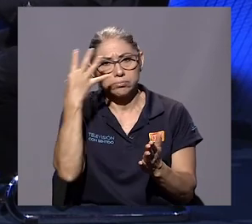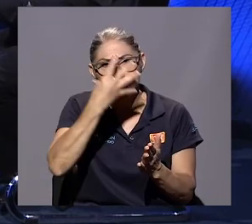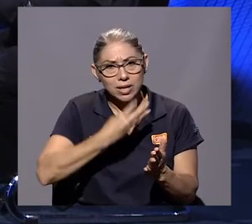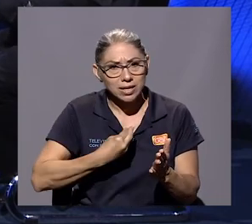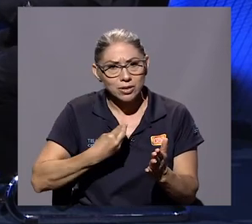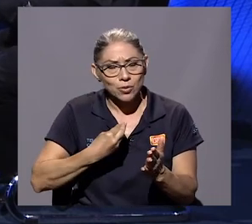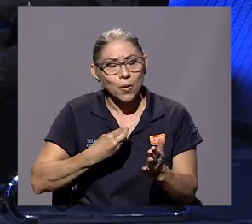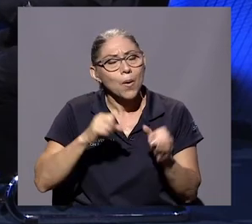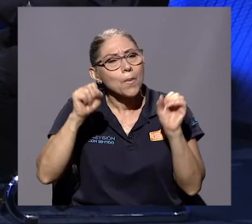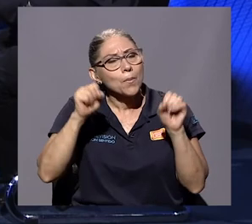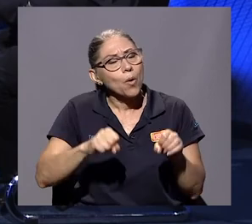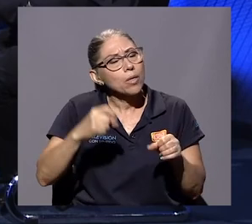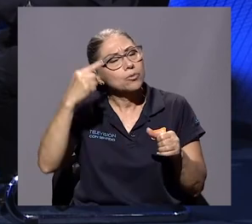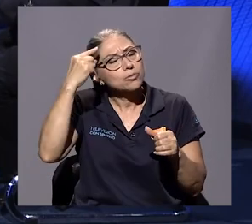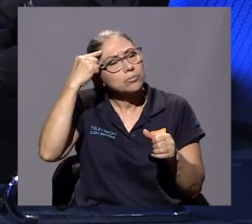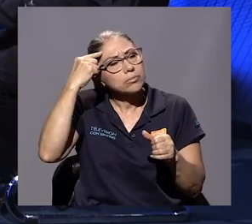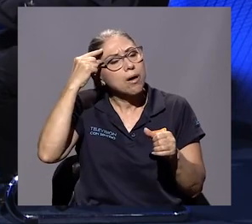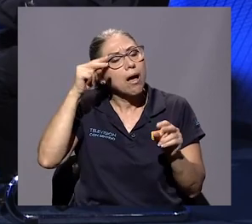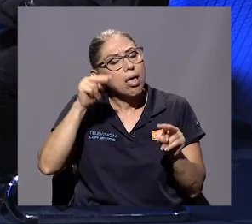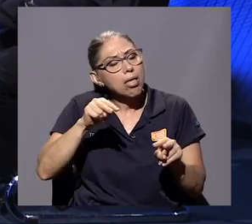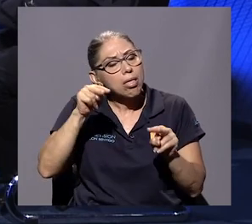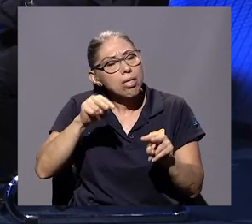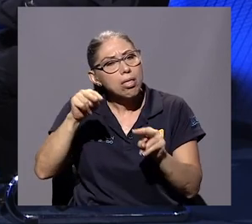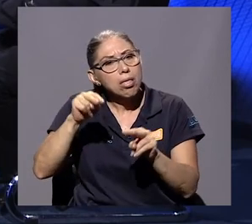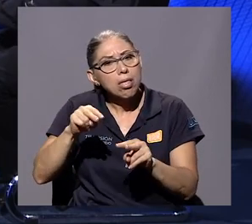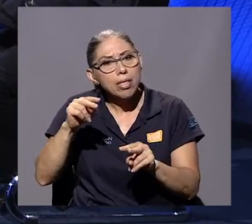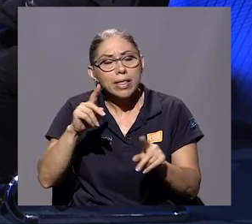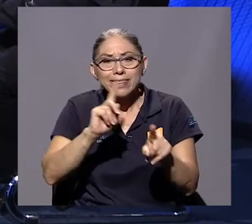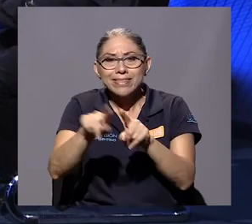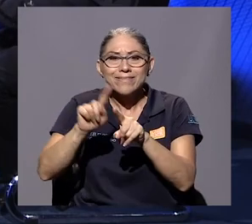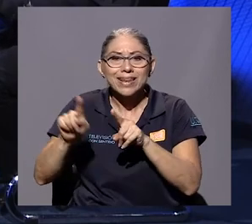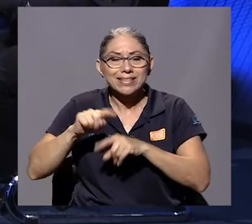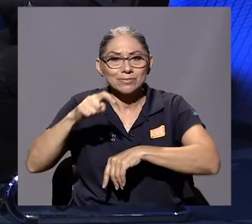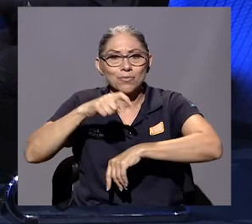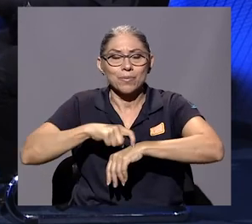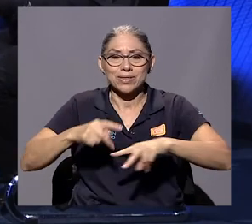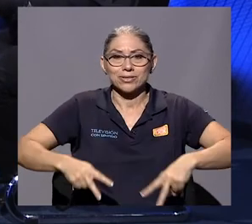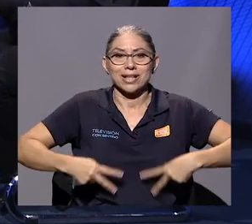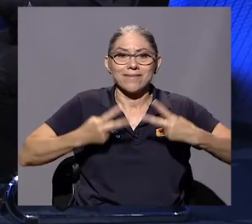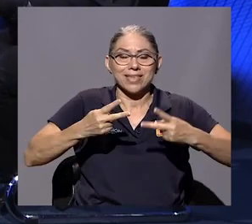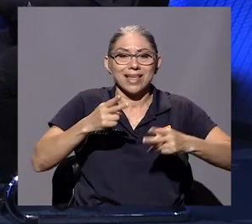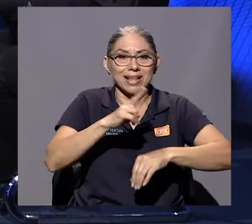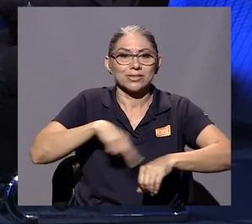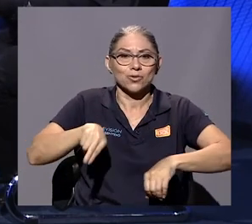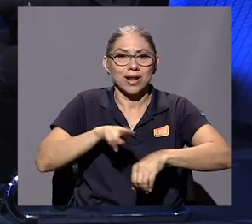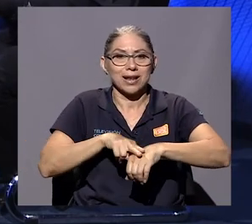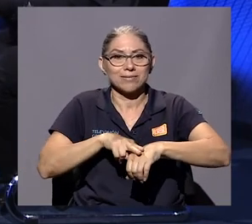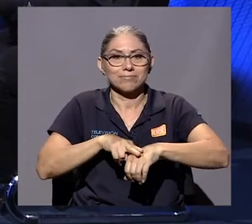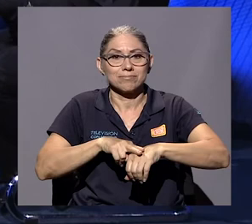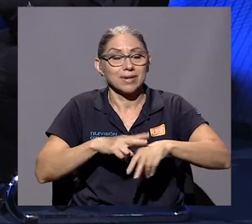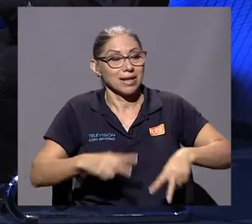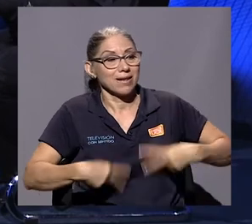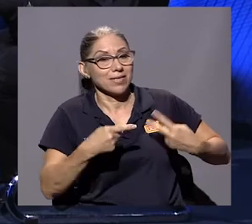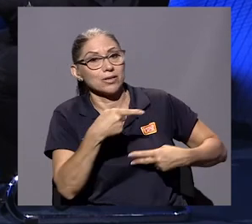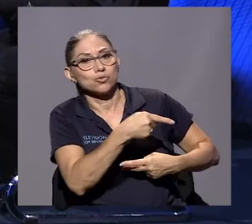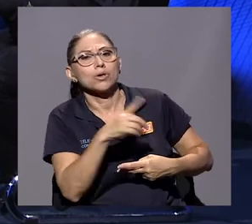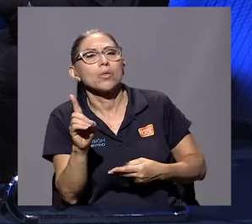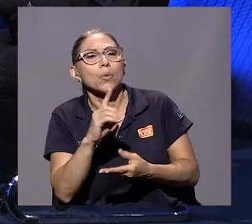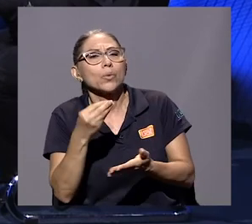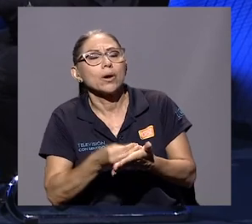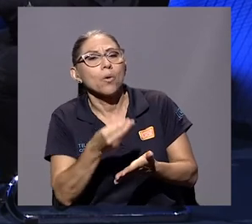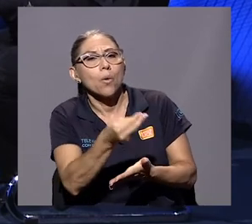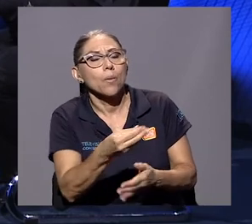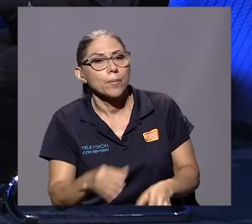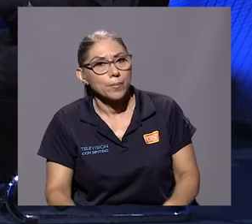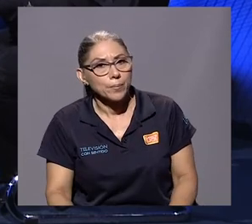linda, en la que podemos viajar sobre diferentes momentos, de la vida nacional, no solamente suya, don Sergio, ¿dónde lo puedo